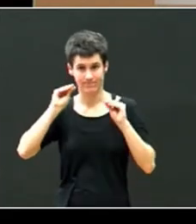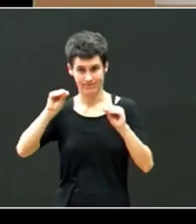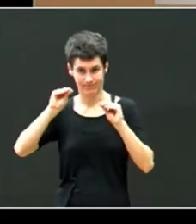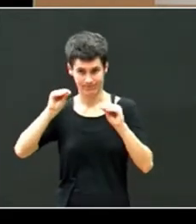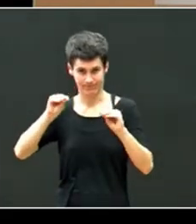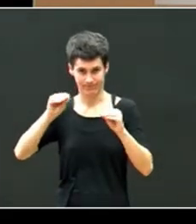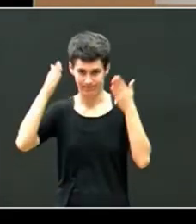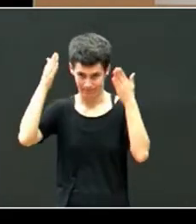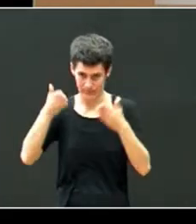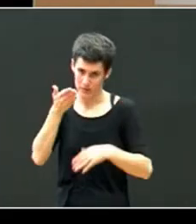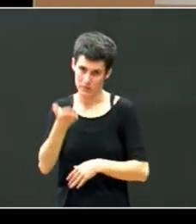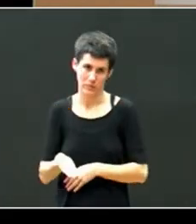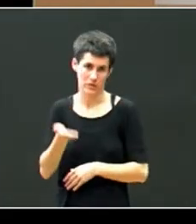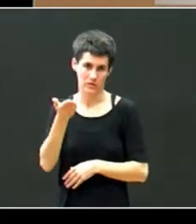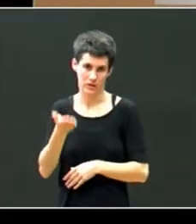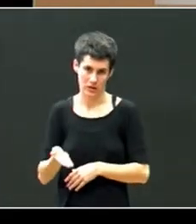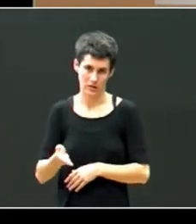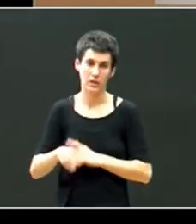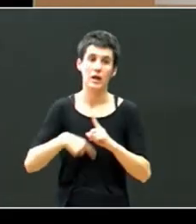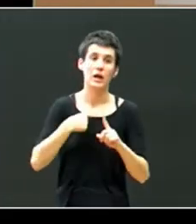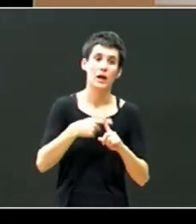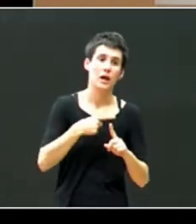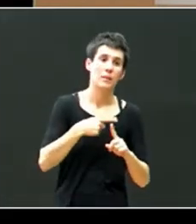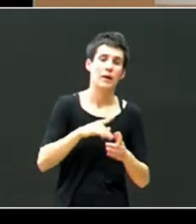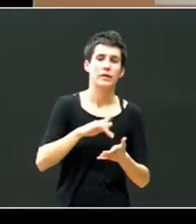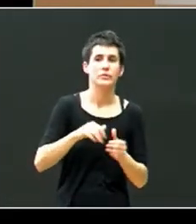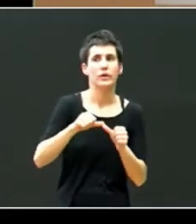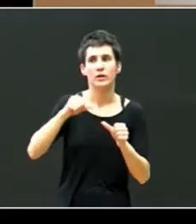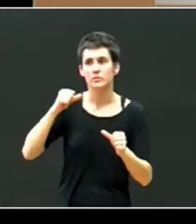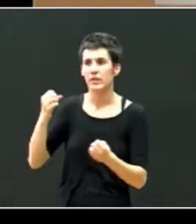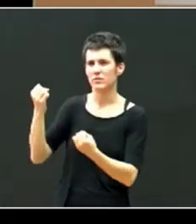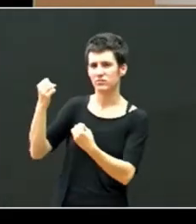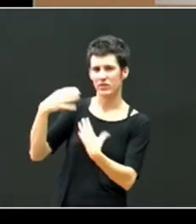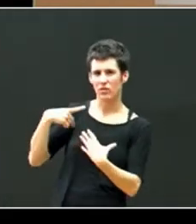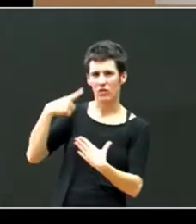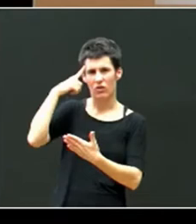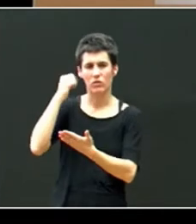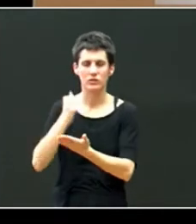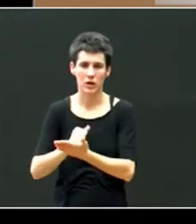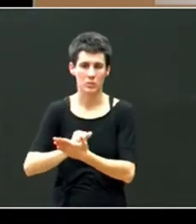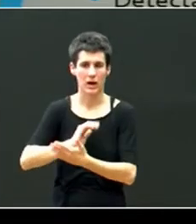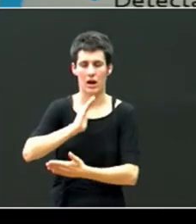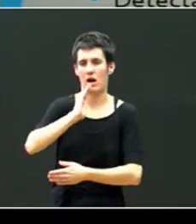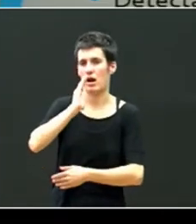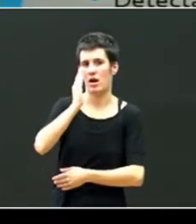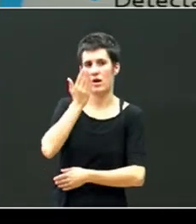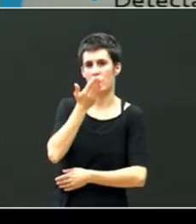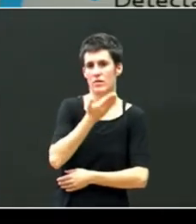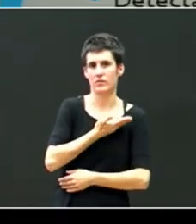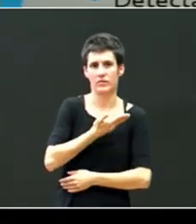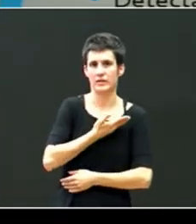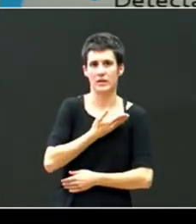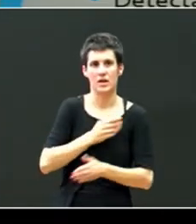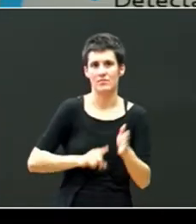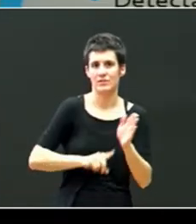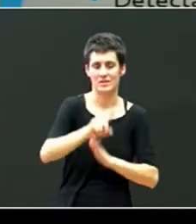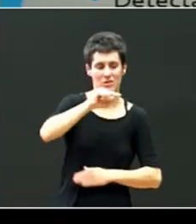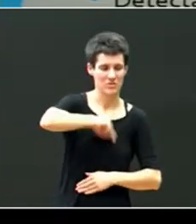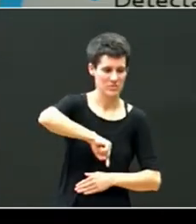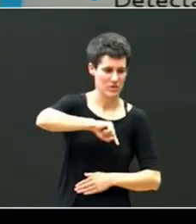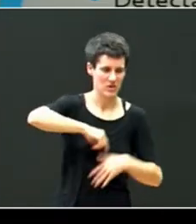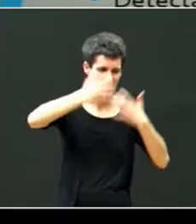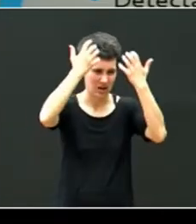hincapié en las secuelas que el maltrato el abandono y la negligencia causan pues pueden afectar y bien que afectan el desarrollo emocional cognitivo